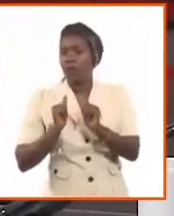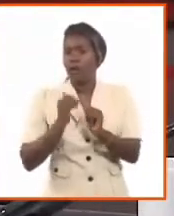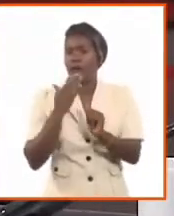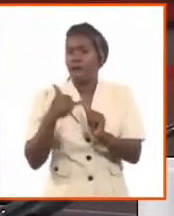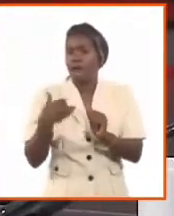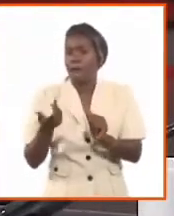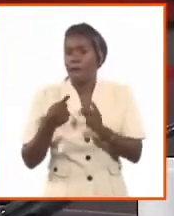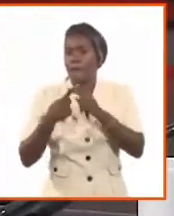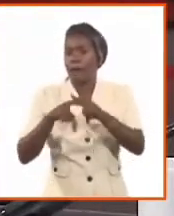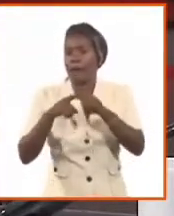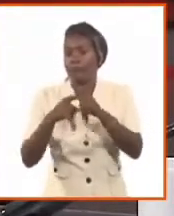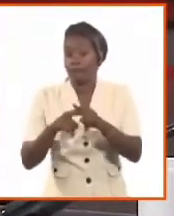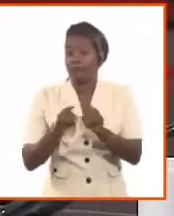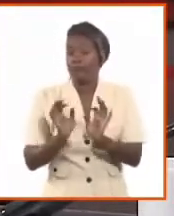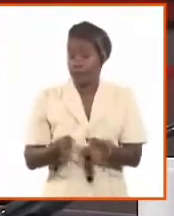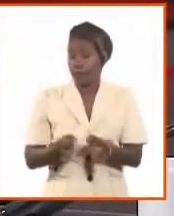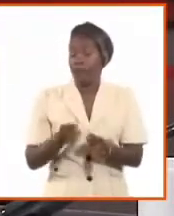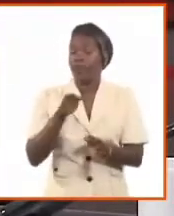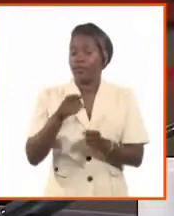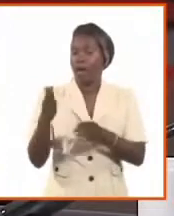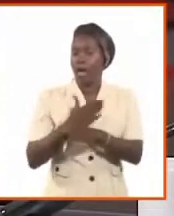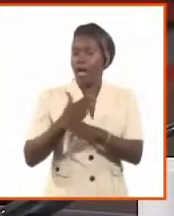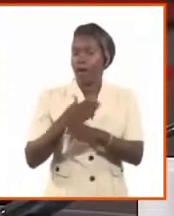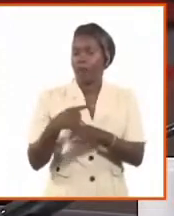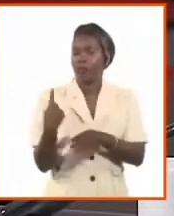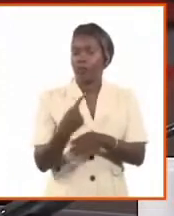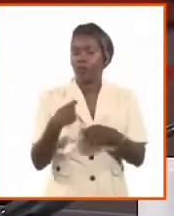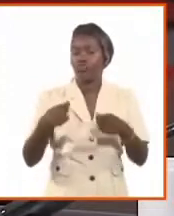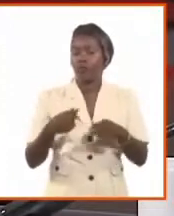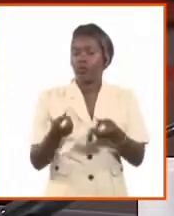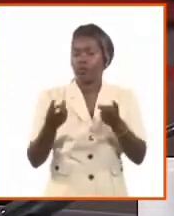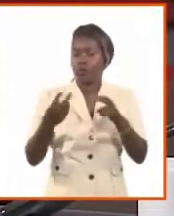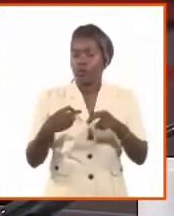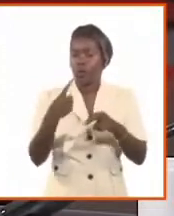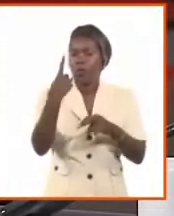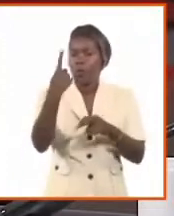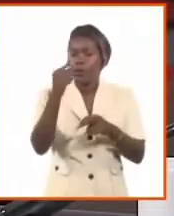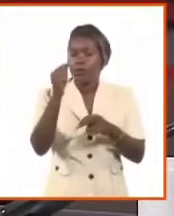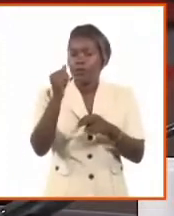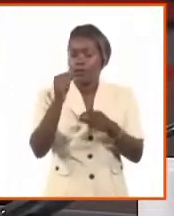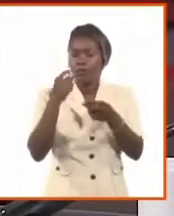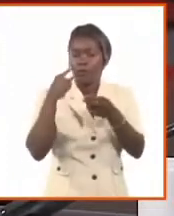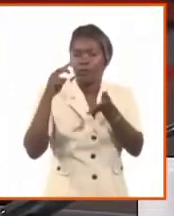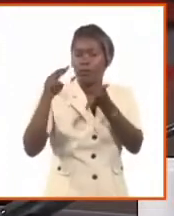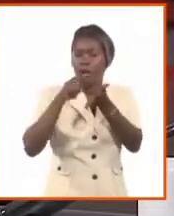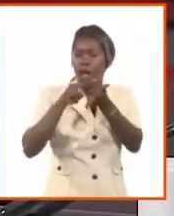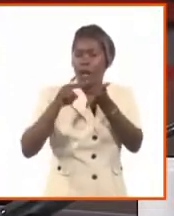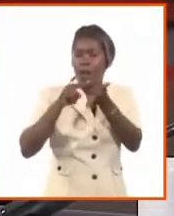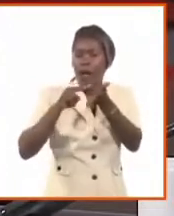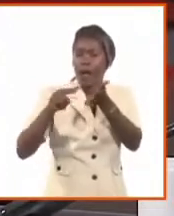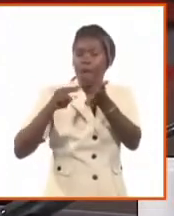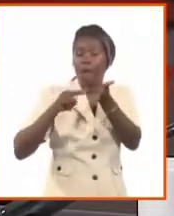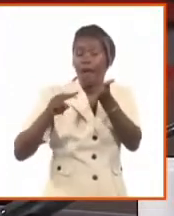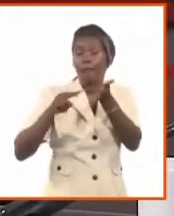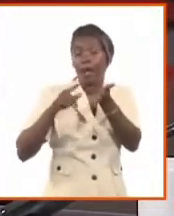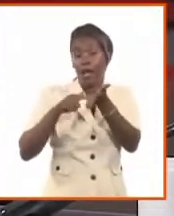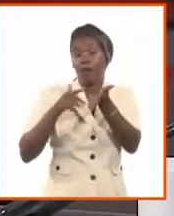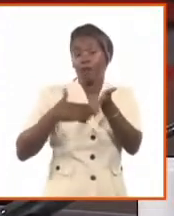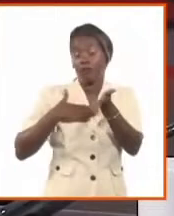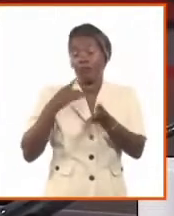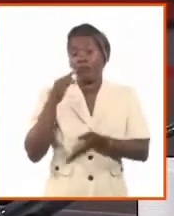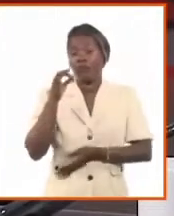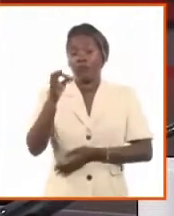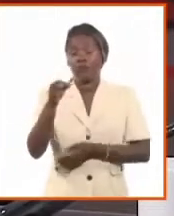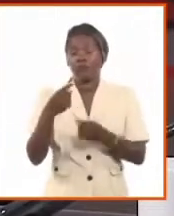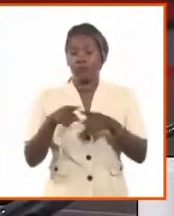de las personas adultas mayores. Que piensen también que es un código que visibiliza por vez primera el rostro de las personas